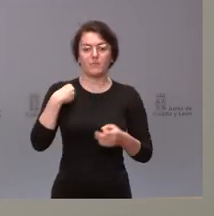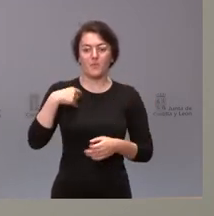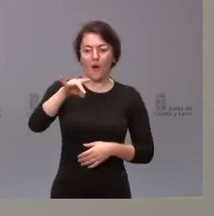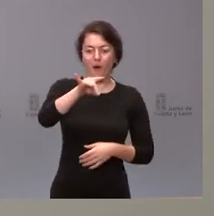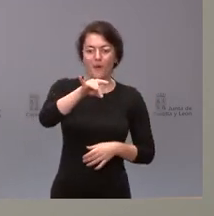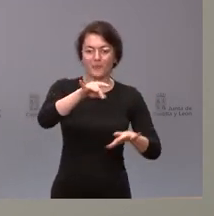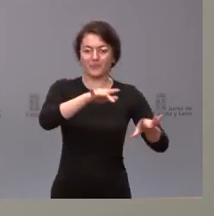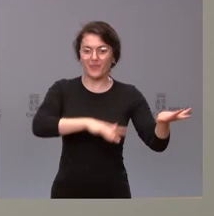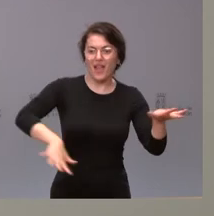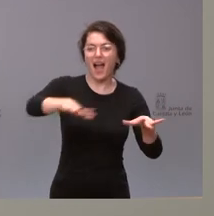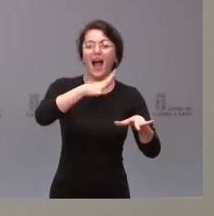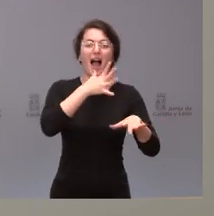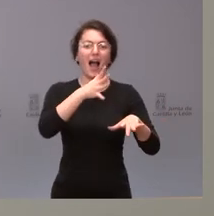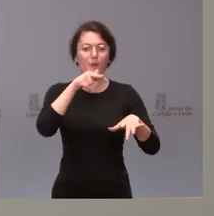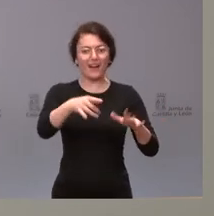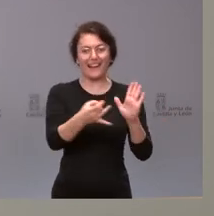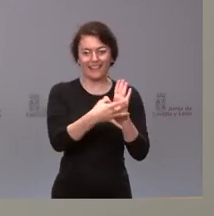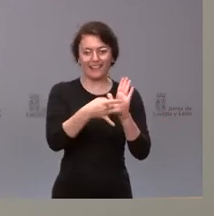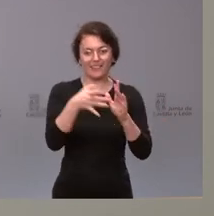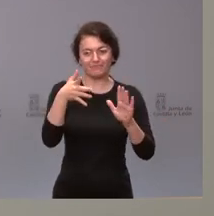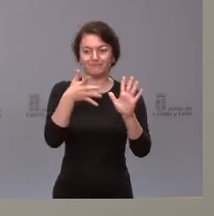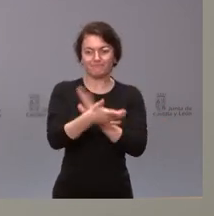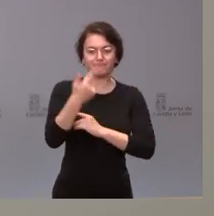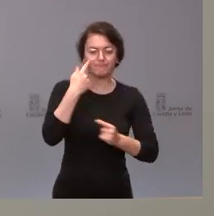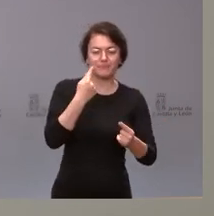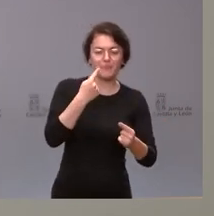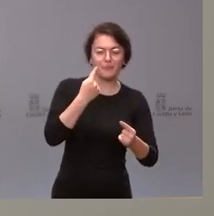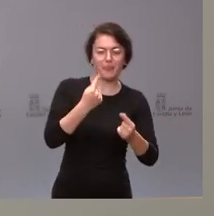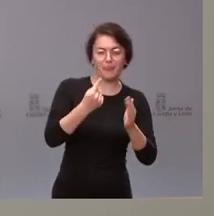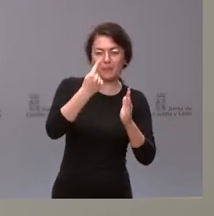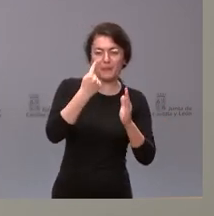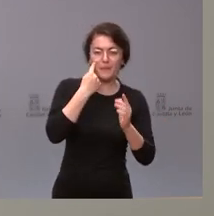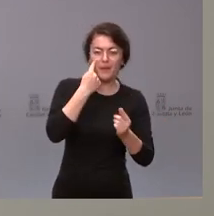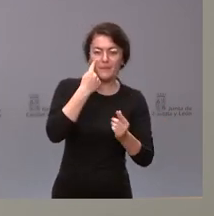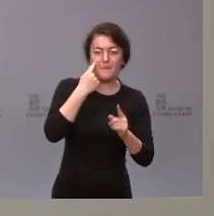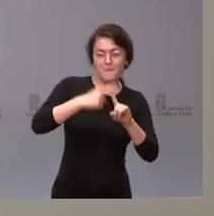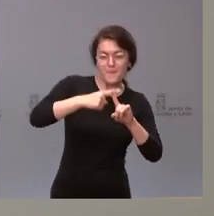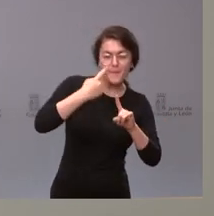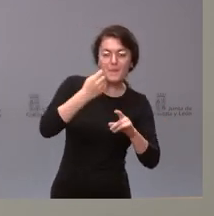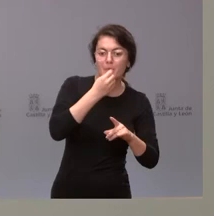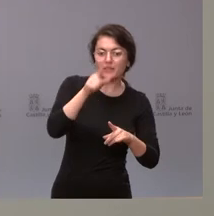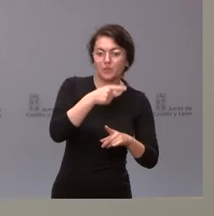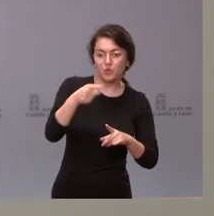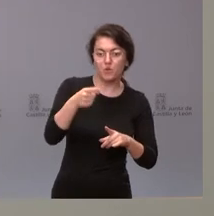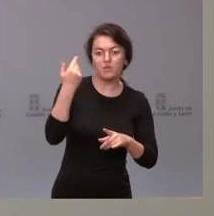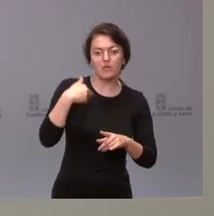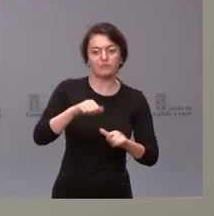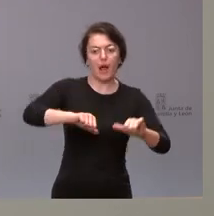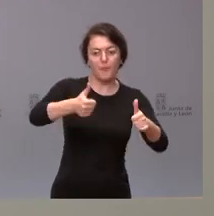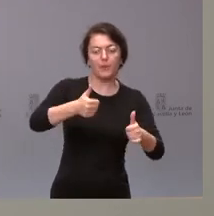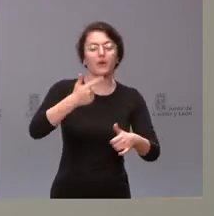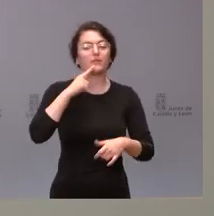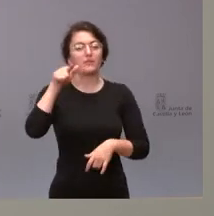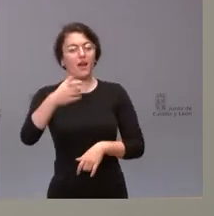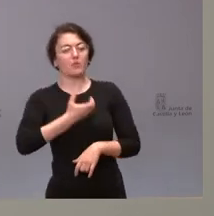las aguas para que sean aptas para el baño. La competencia de los ayuntamientos es, cuando lo estimen conveniente, la dotación de medidas de